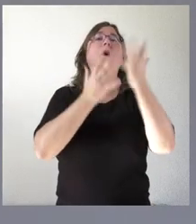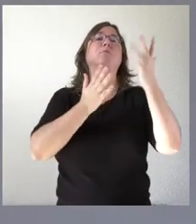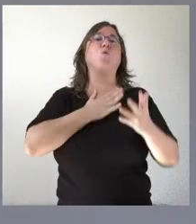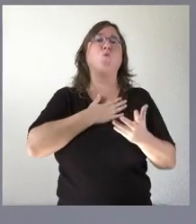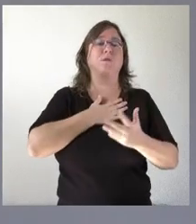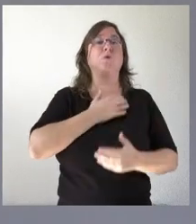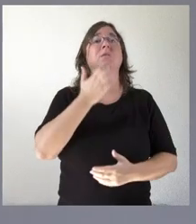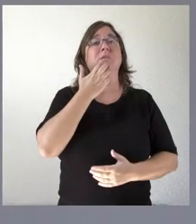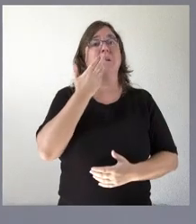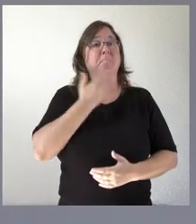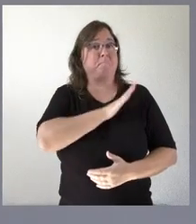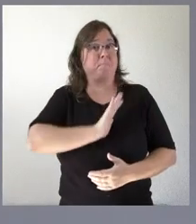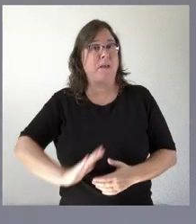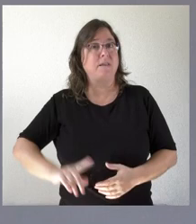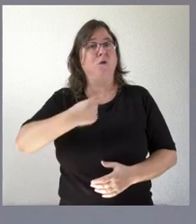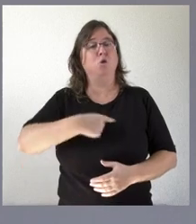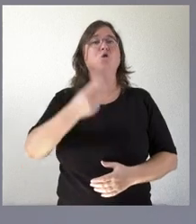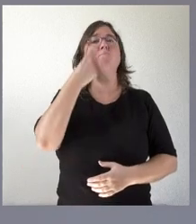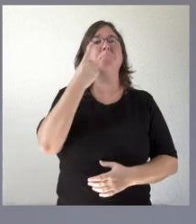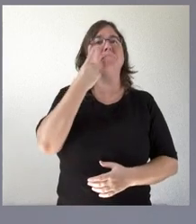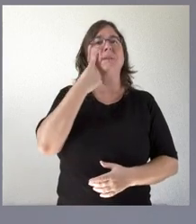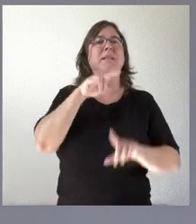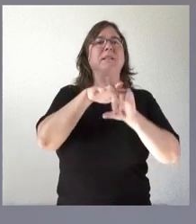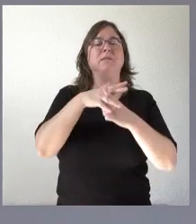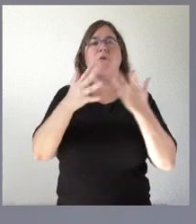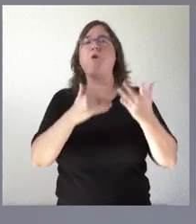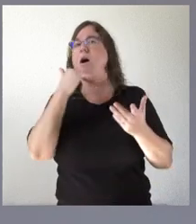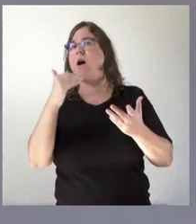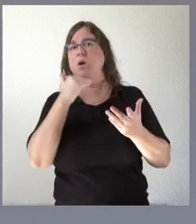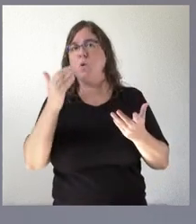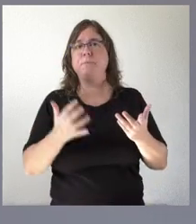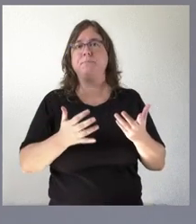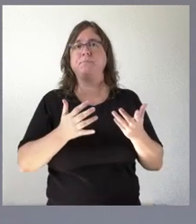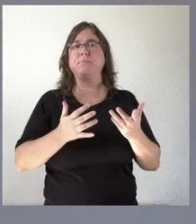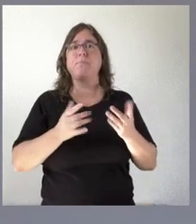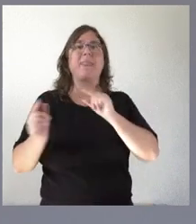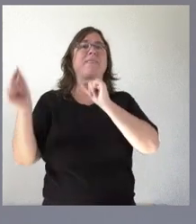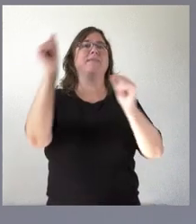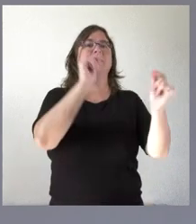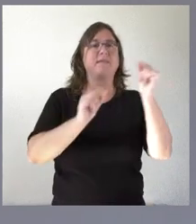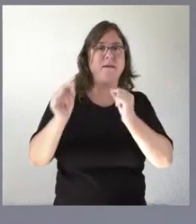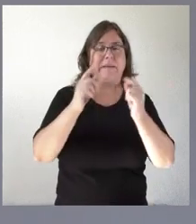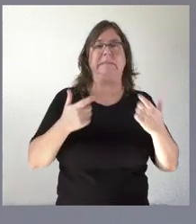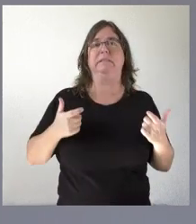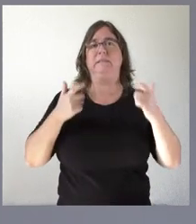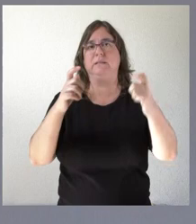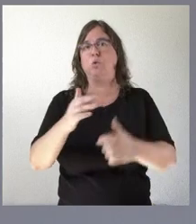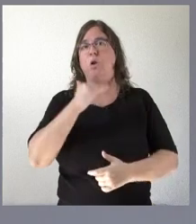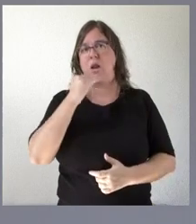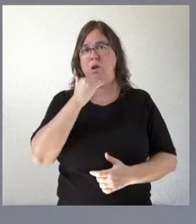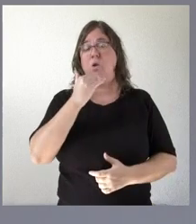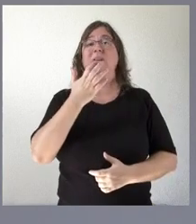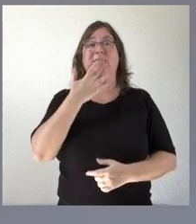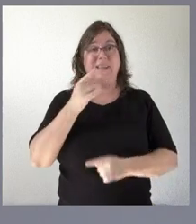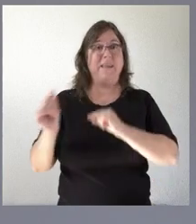y entre tantos nuestra obligación estar al tanto del conocimiento de cualquier debate en torno al sector y si este